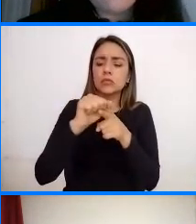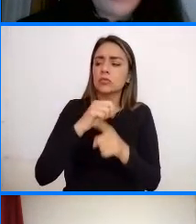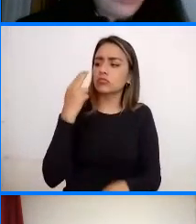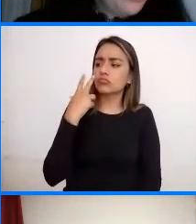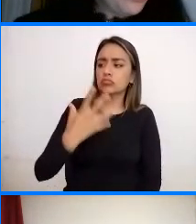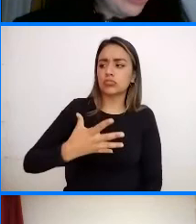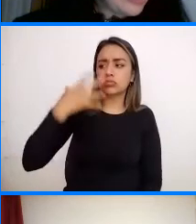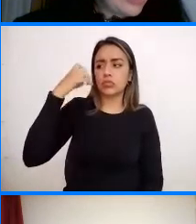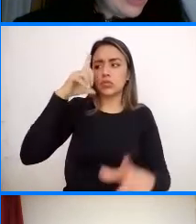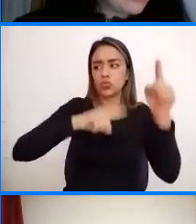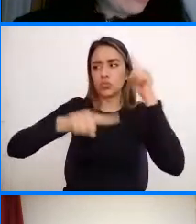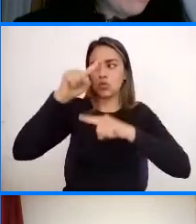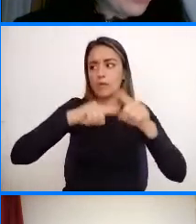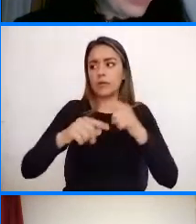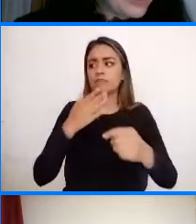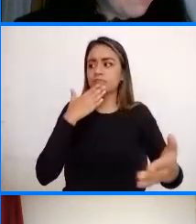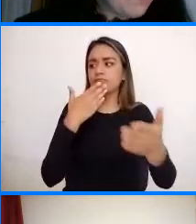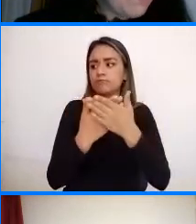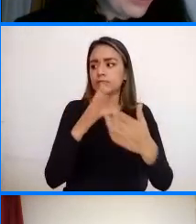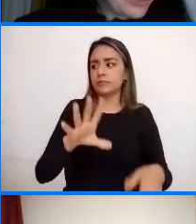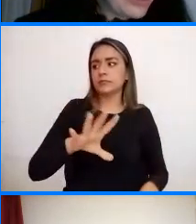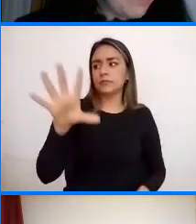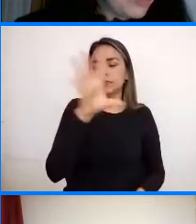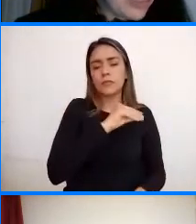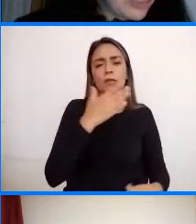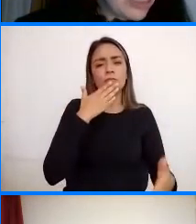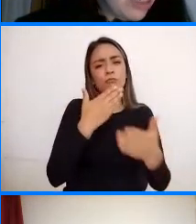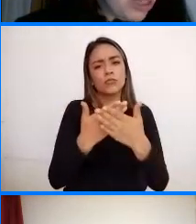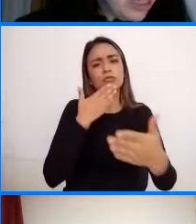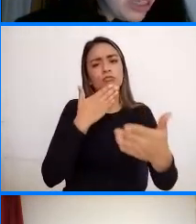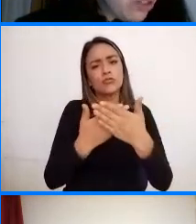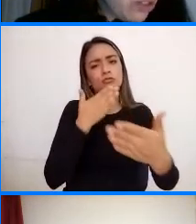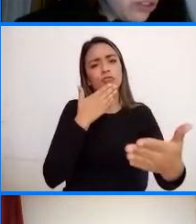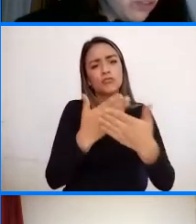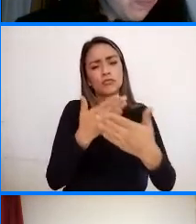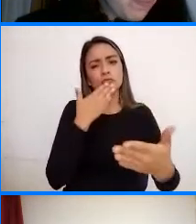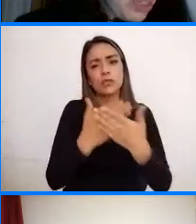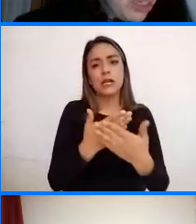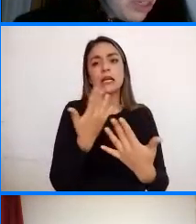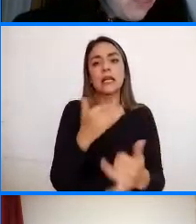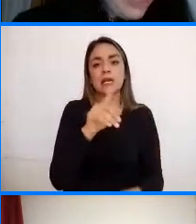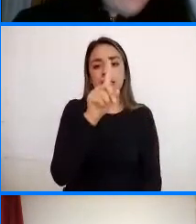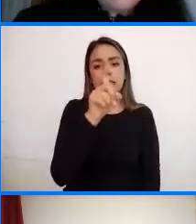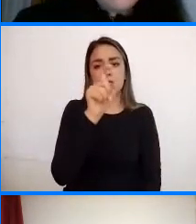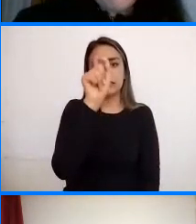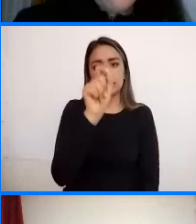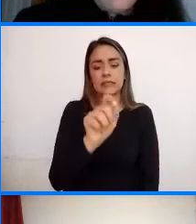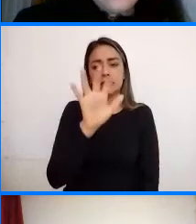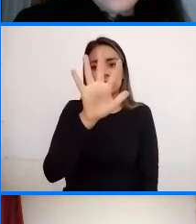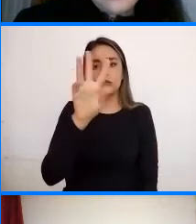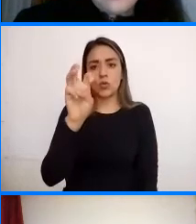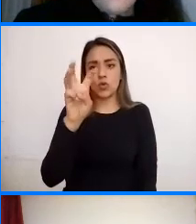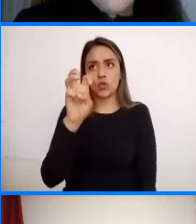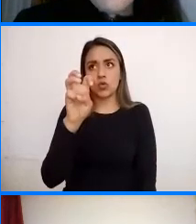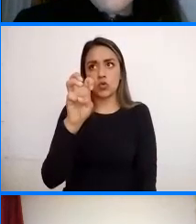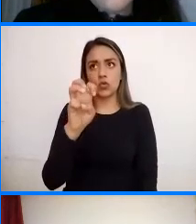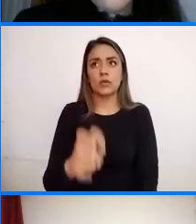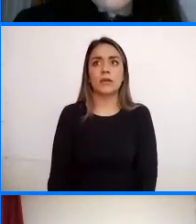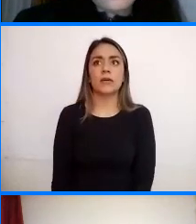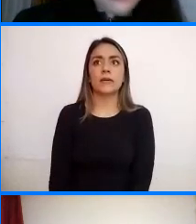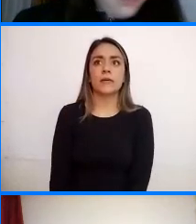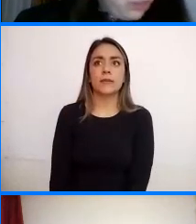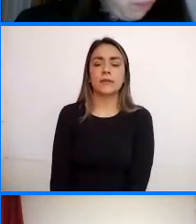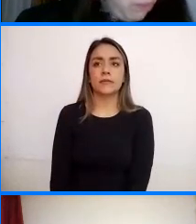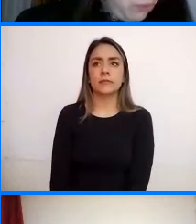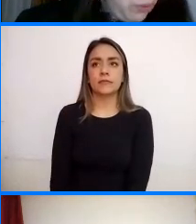turismo Yo les agradezco Muchísimo Muchísimo 6 y 58 Me hubiera gustado Poder hacer el otro Pero bueno